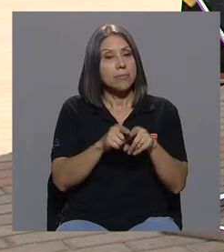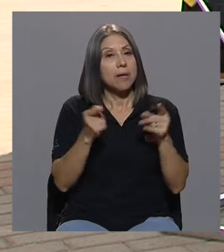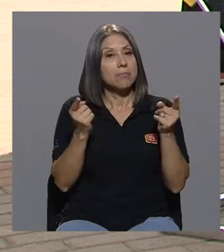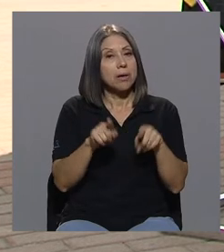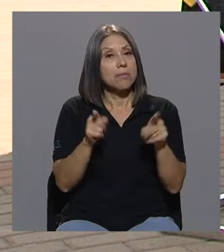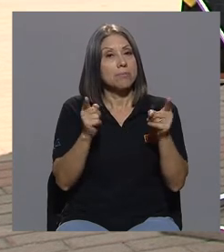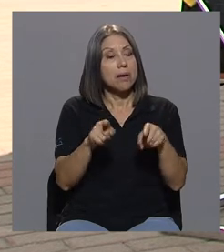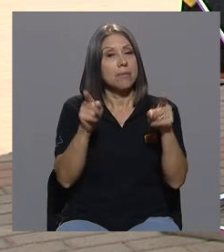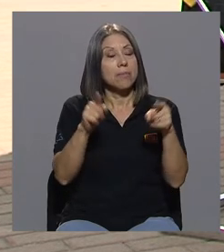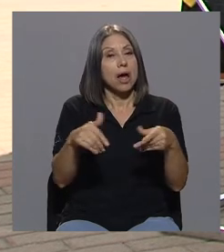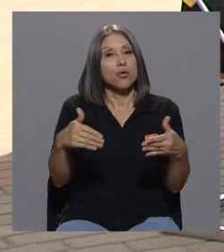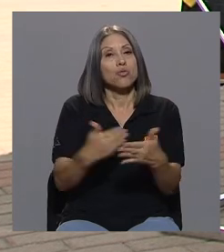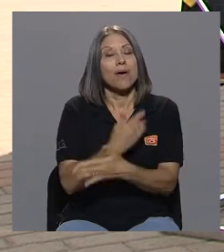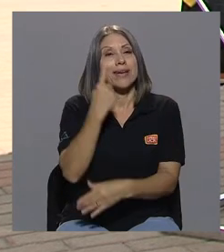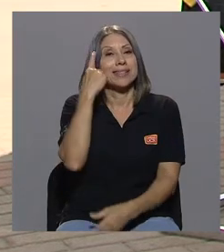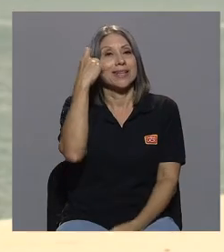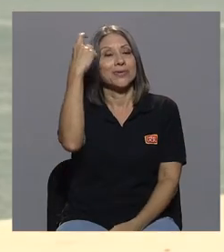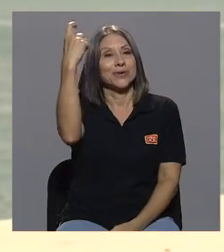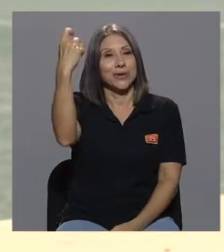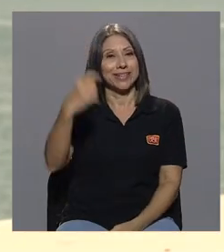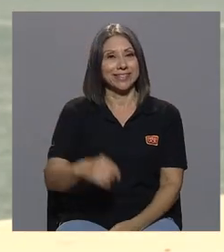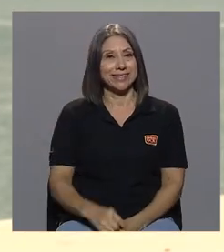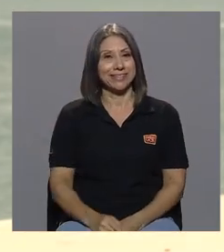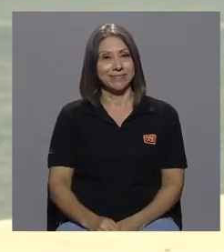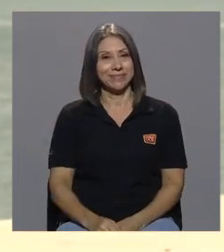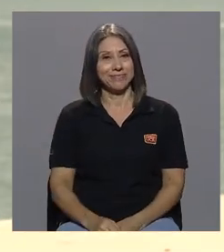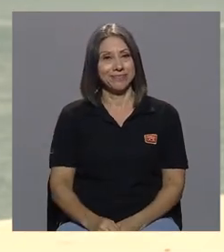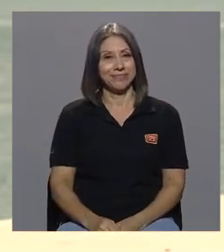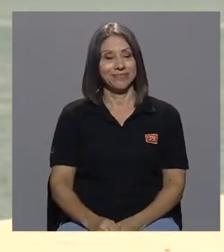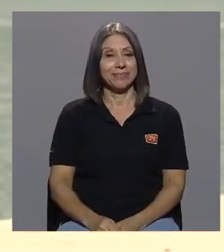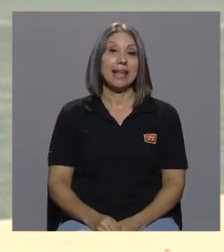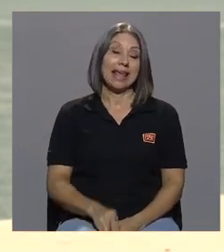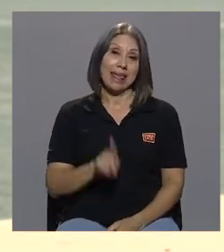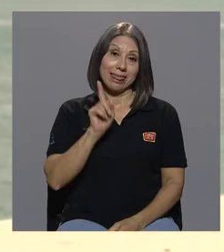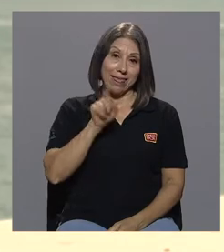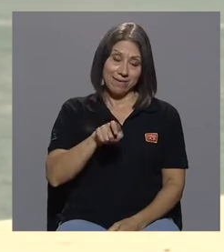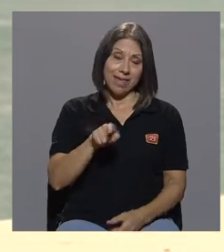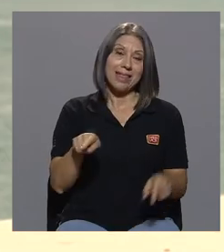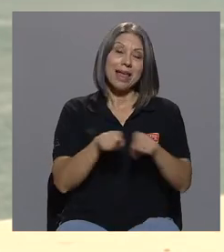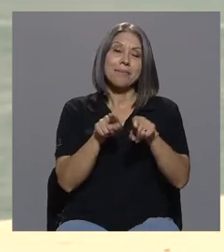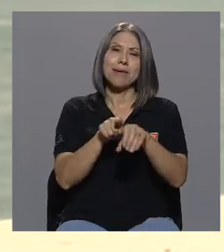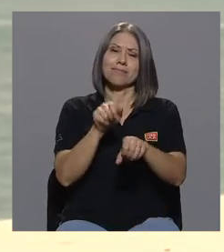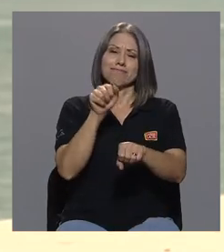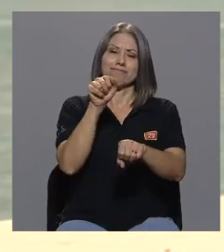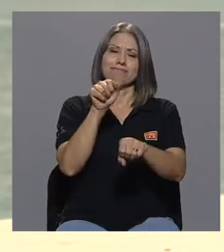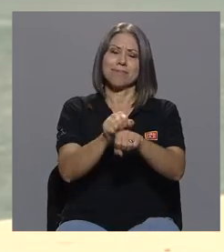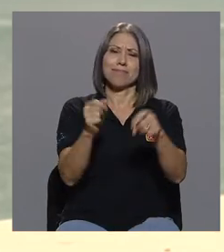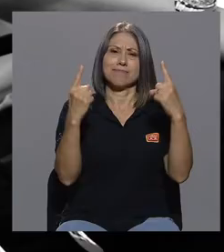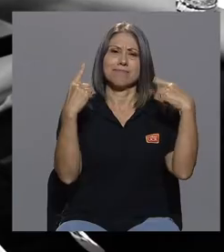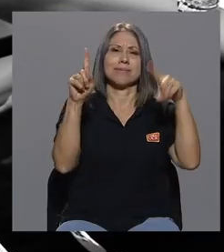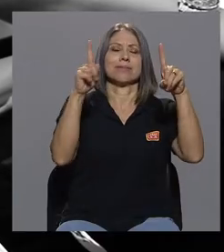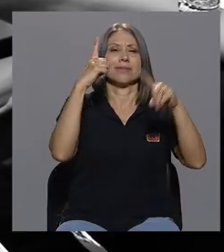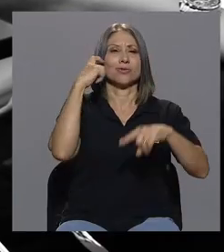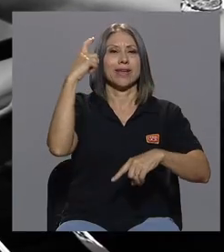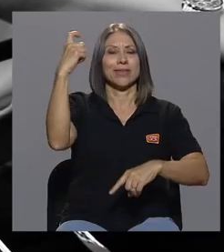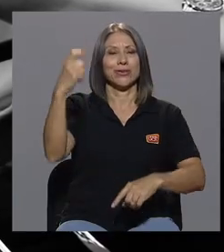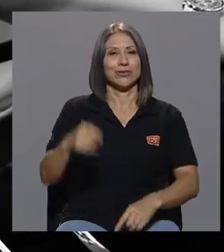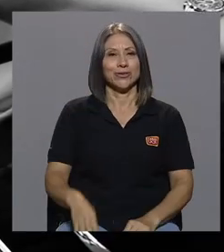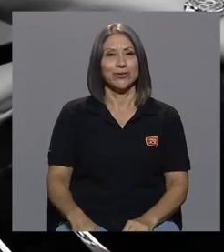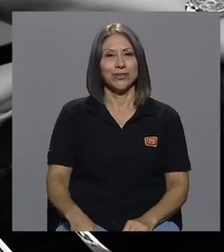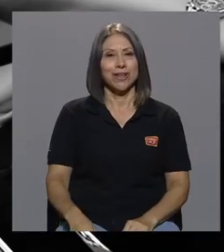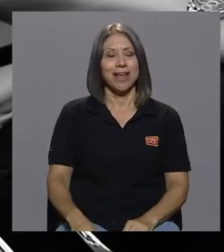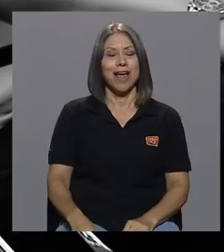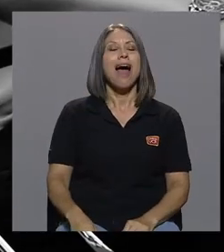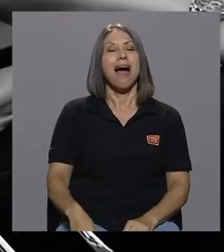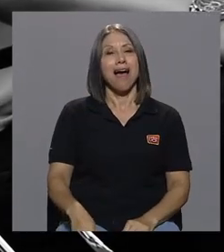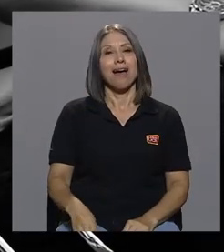ilusiones y había que concretar otros sueños y es cuando pensamos